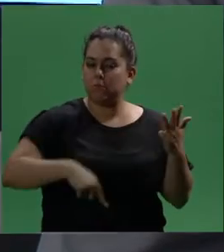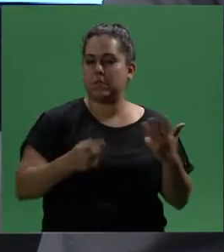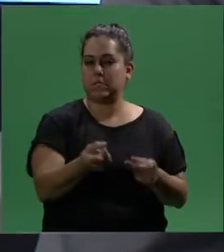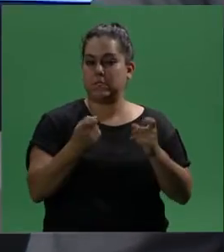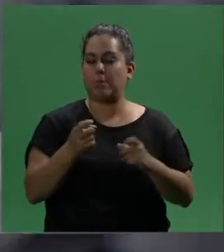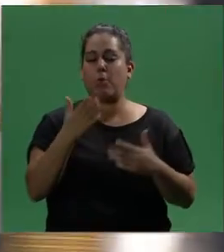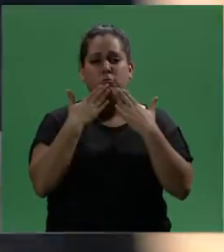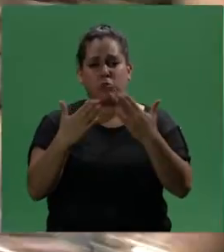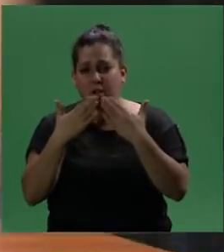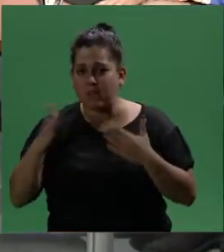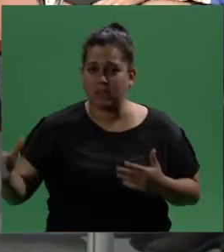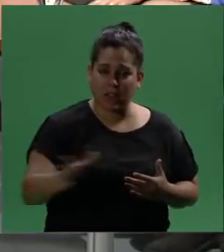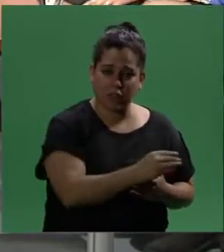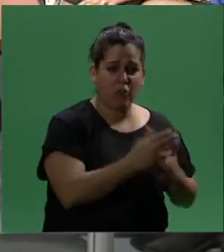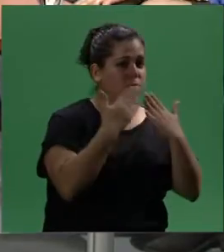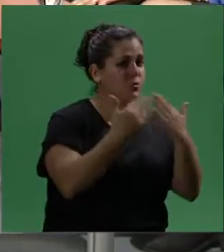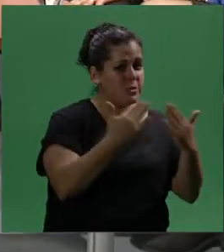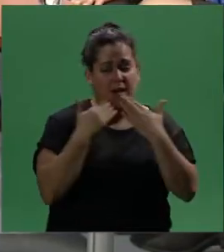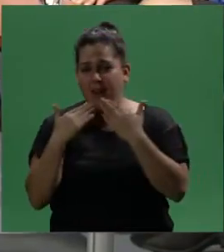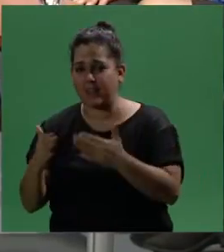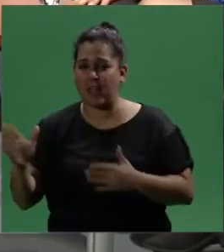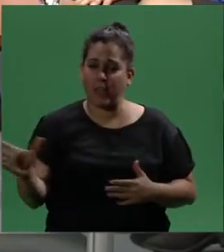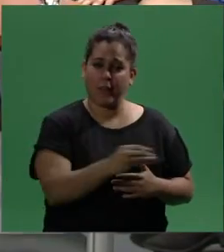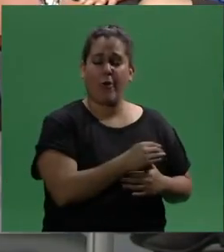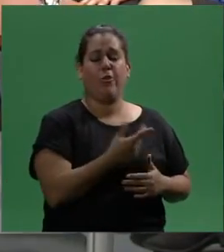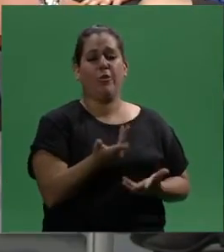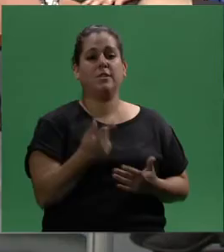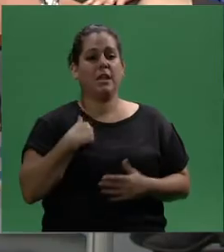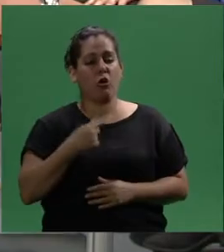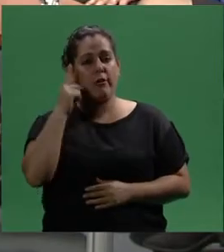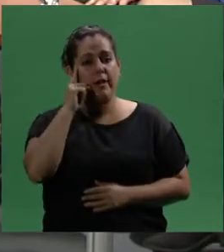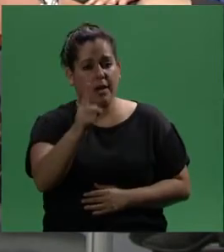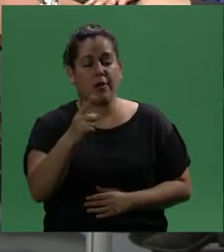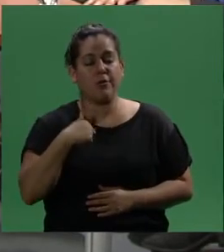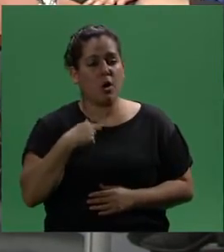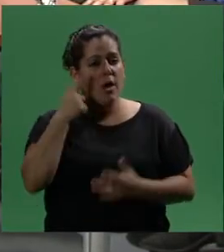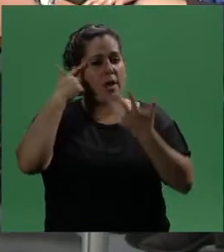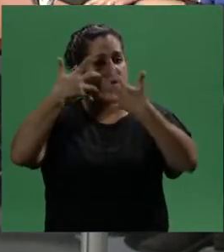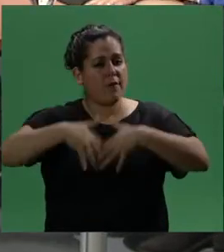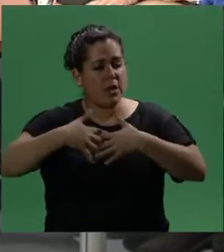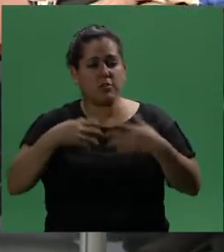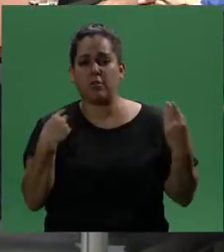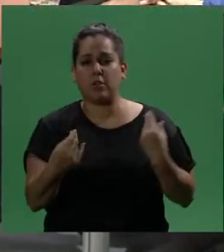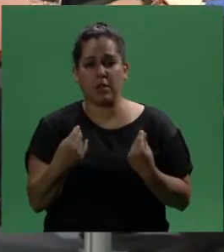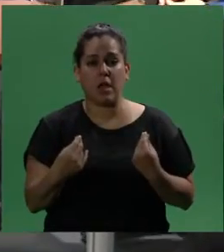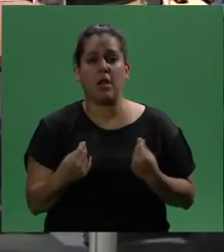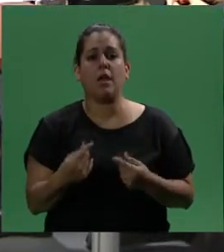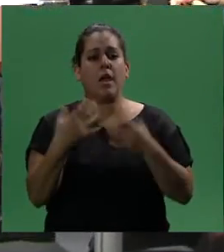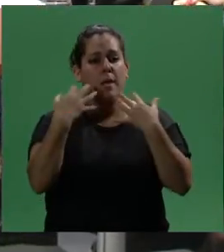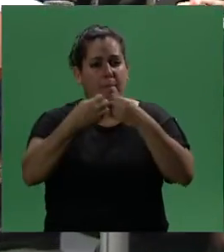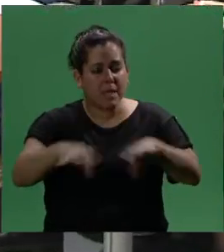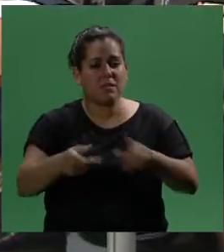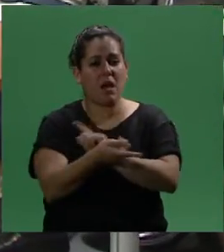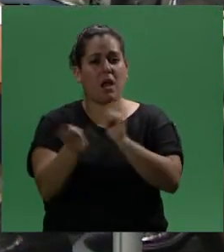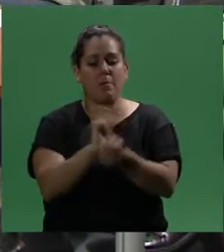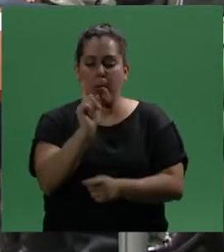necesitamos. Muchísimas gracias a todos por estar. Muchas gracias. Muchas gracias por haberme acompañado. Y creo que me puedo ir con una reflexión que es justamente